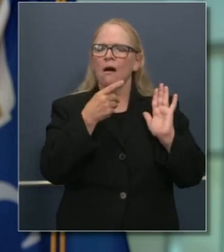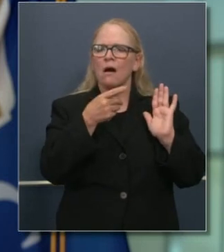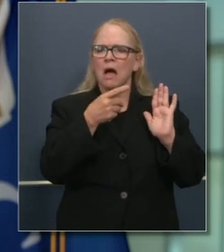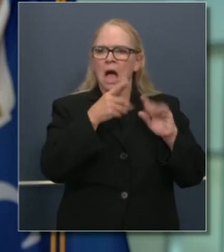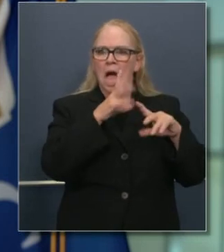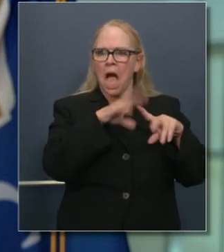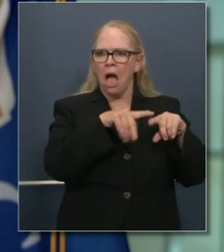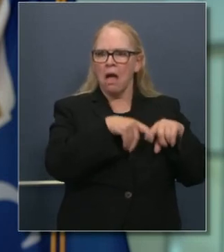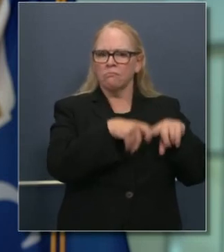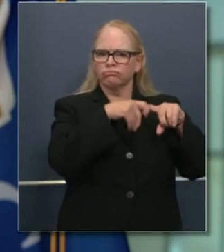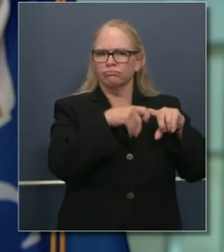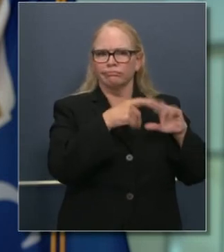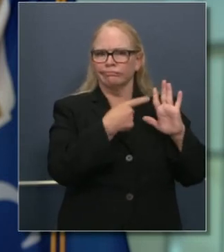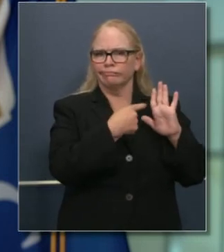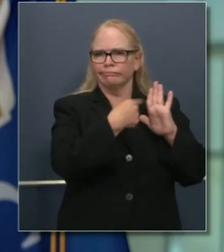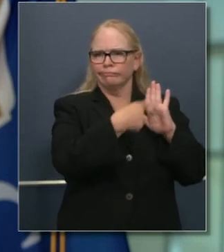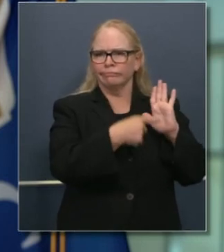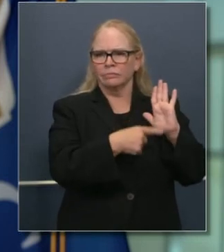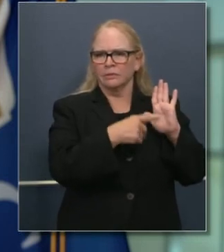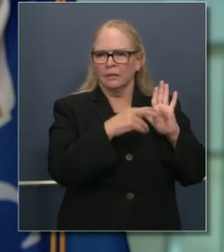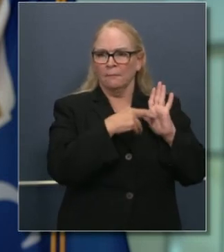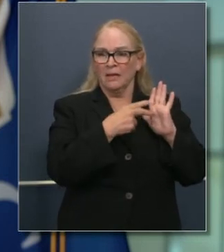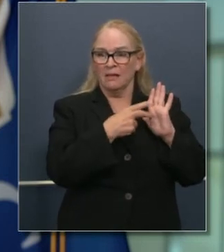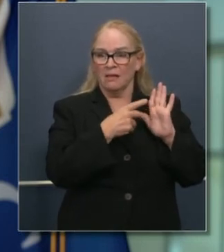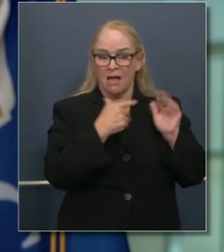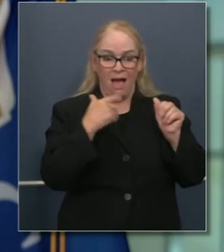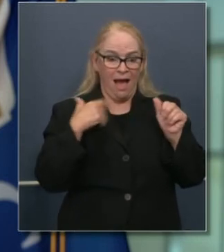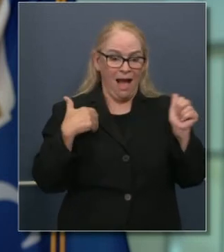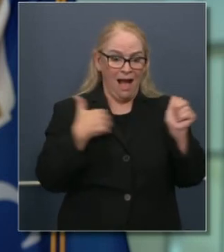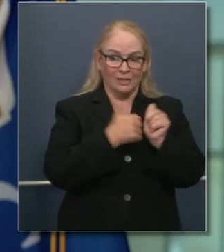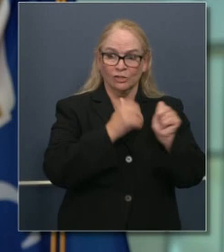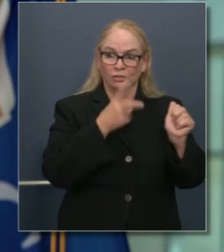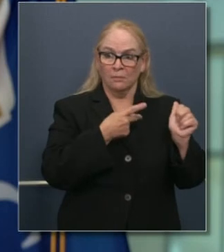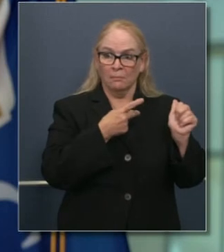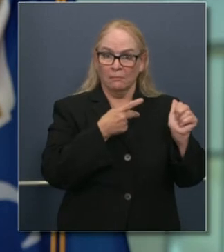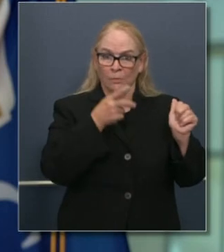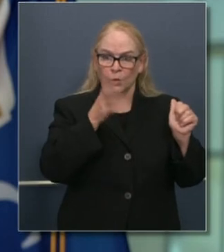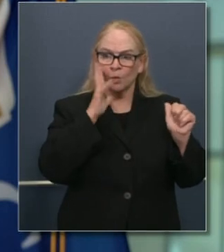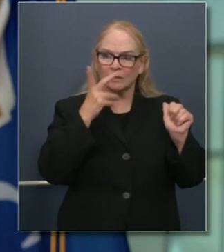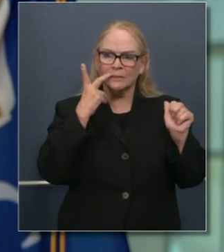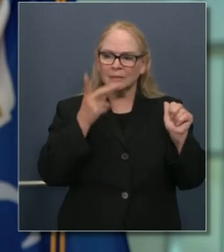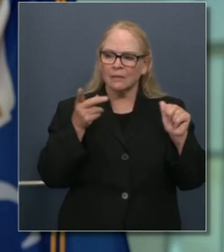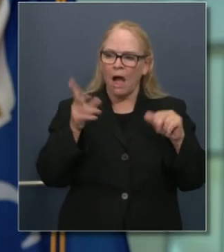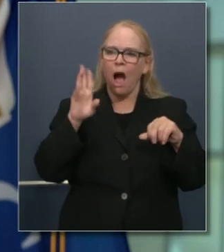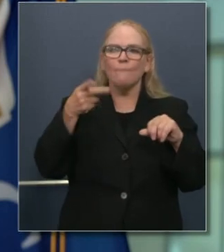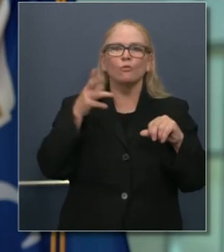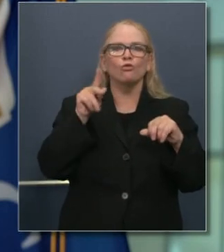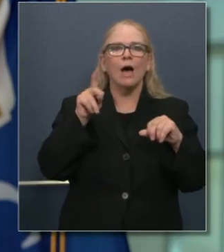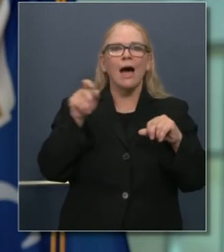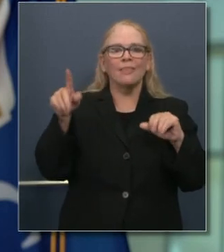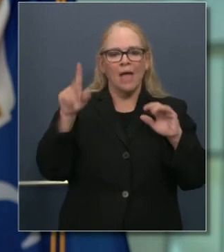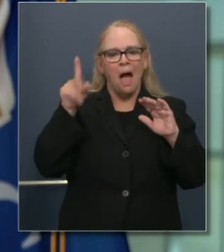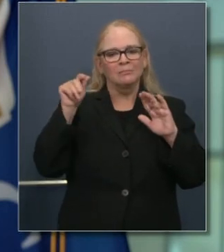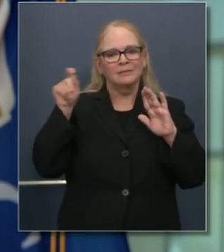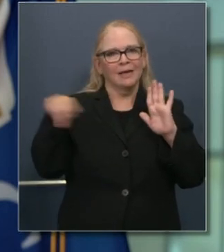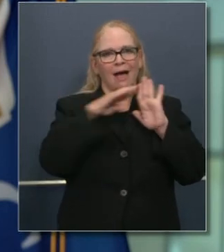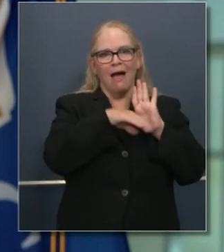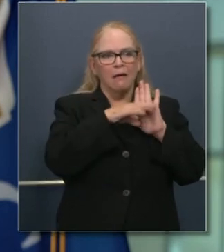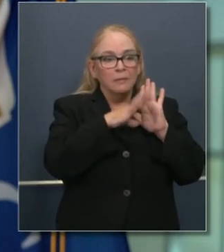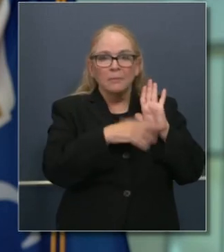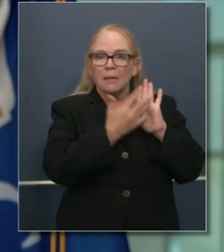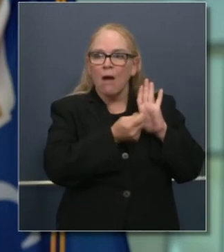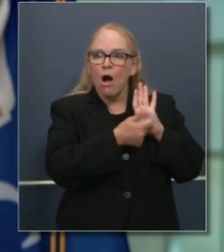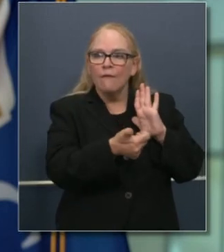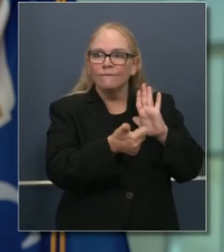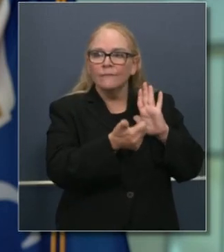¿Cuándo es que vamos a ver que se descongelará? Entonces, ¿va a empezar desde entonces? ¿O van a ustedes a ver si